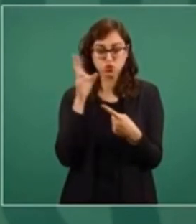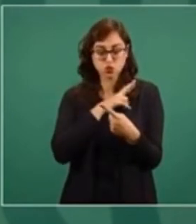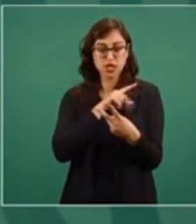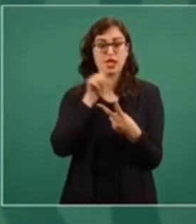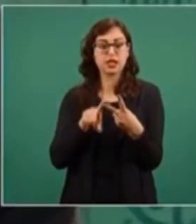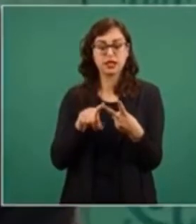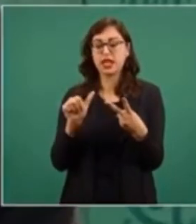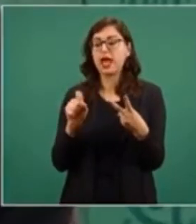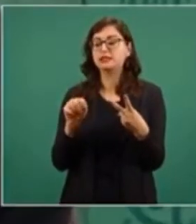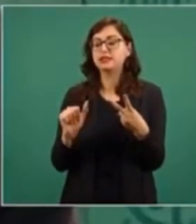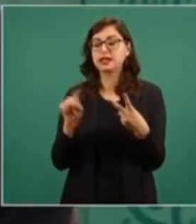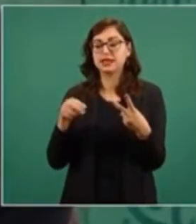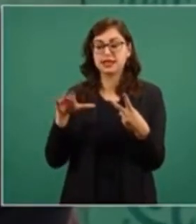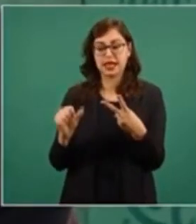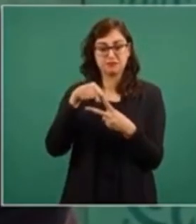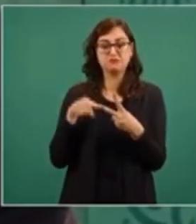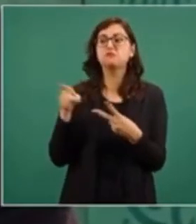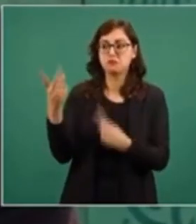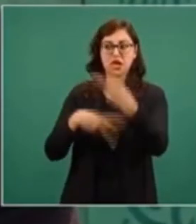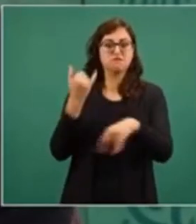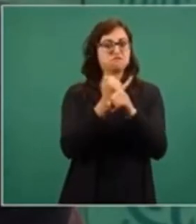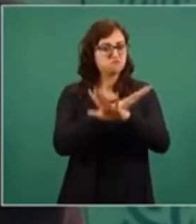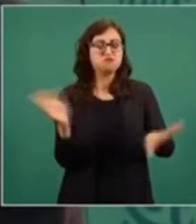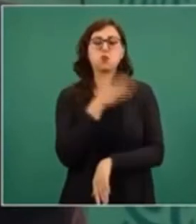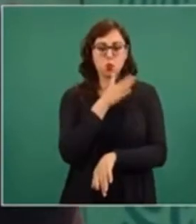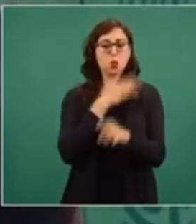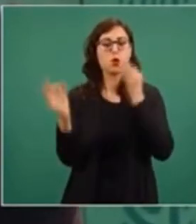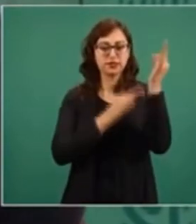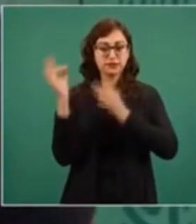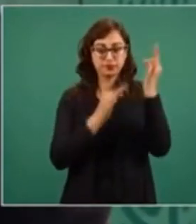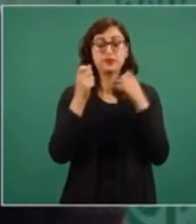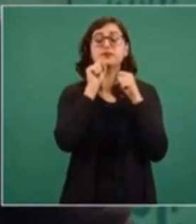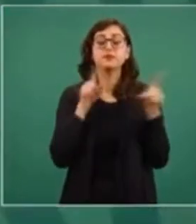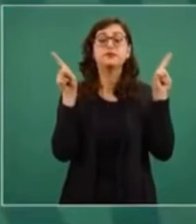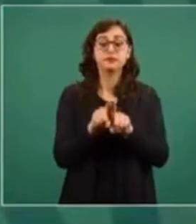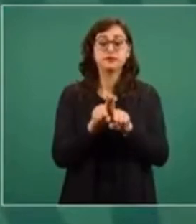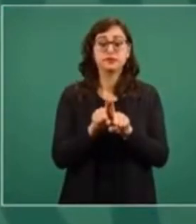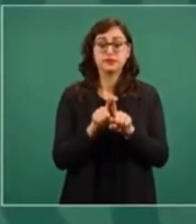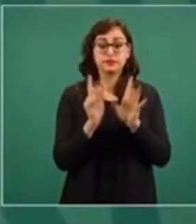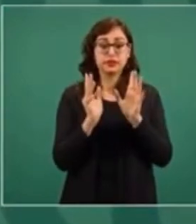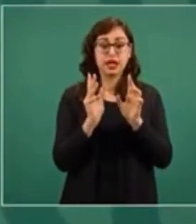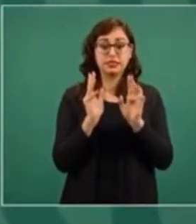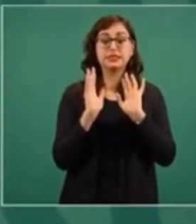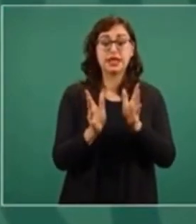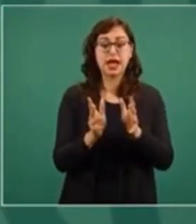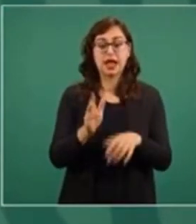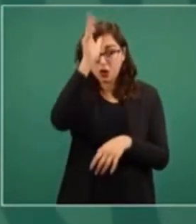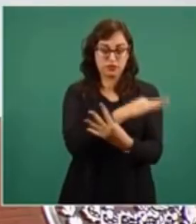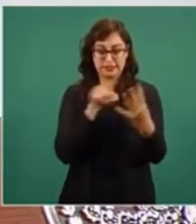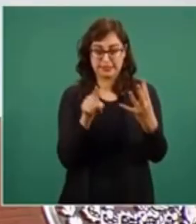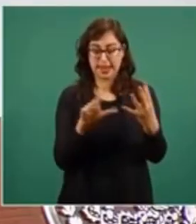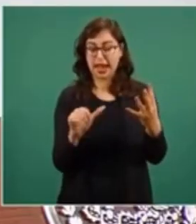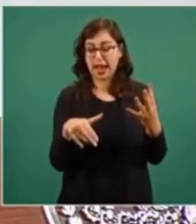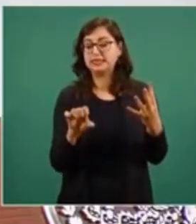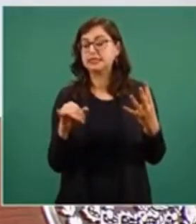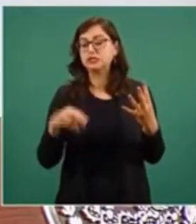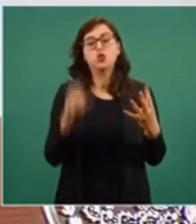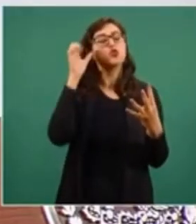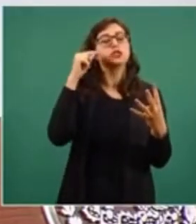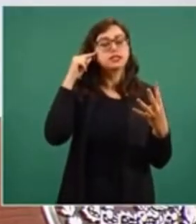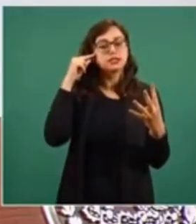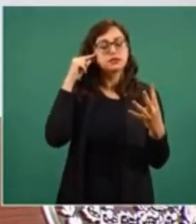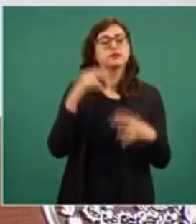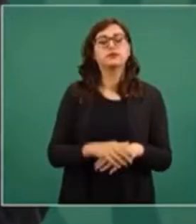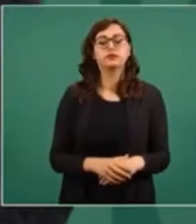y la AstraZeneca, y nos trae información. Y también estamos ya por tener el acuerdo con CanSino. Lo que estamos